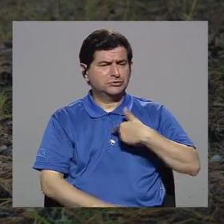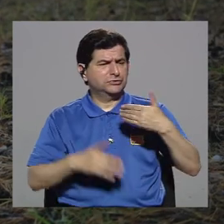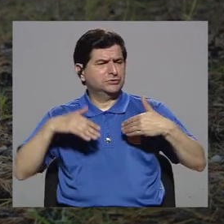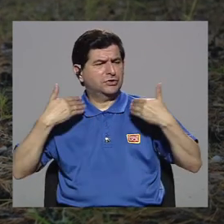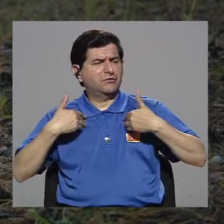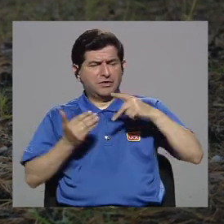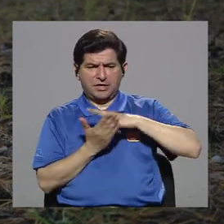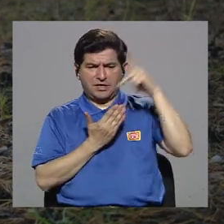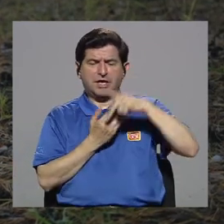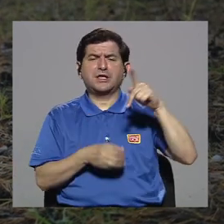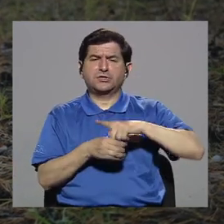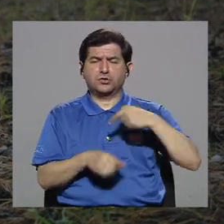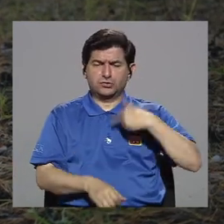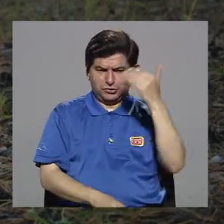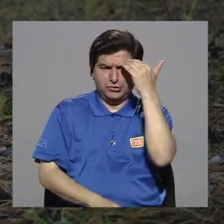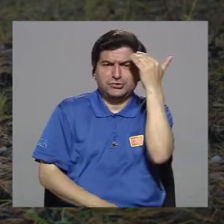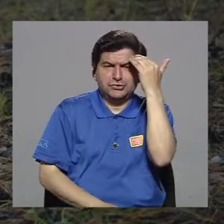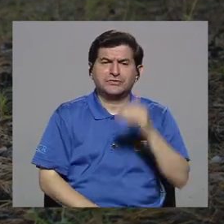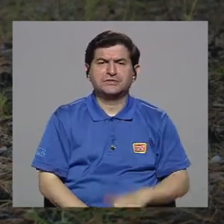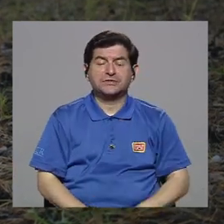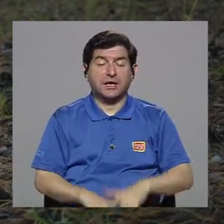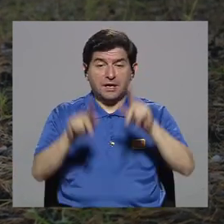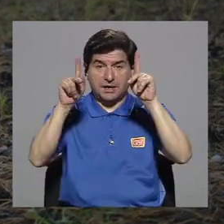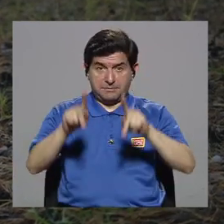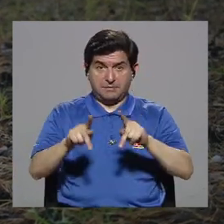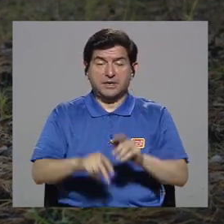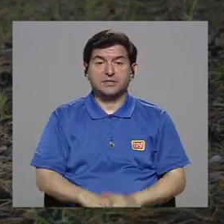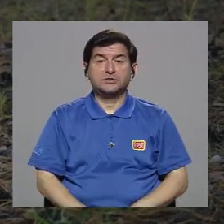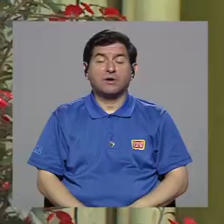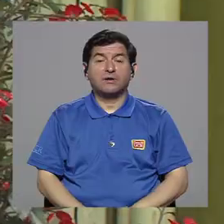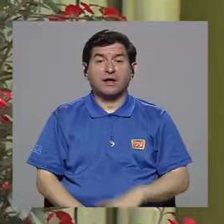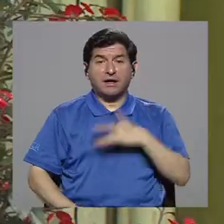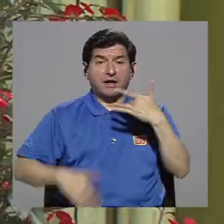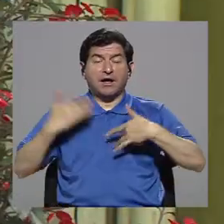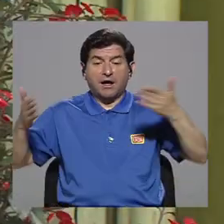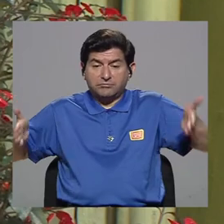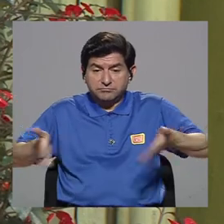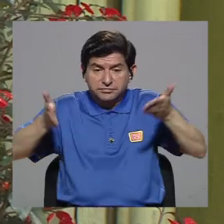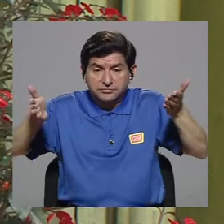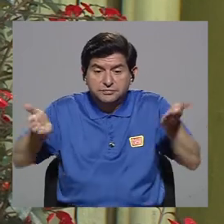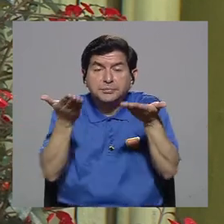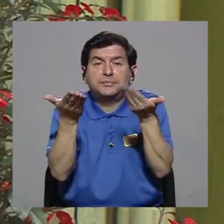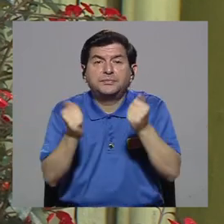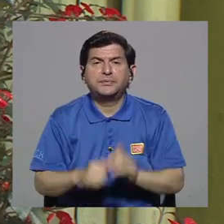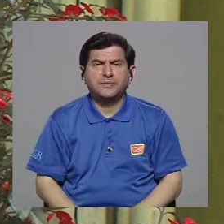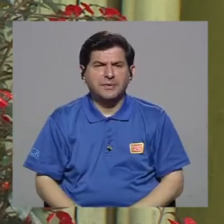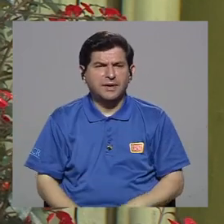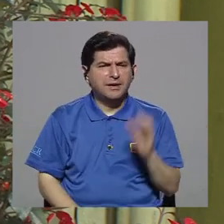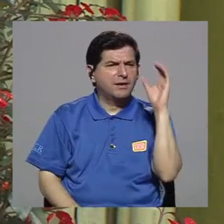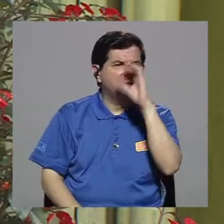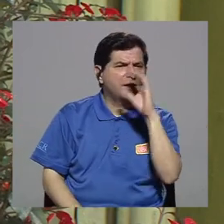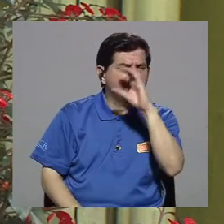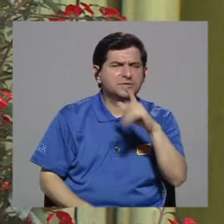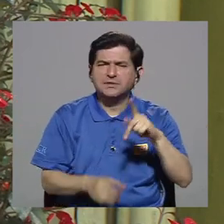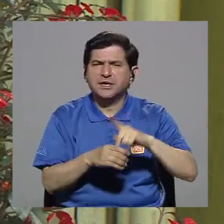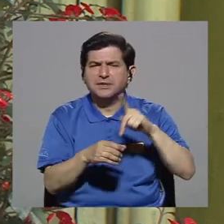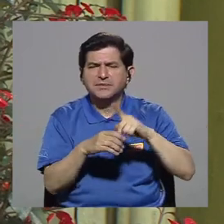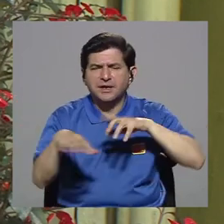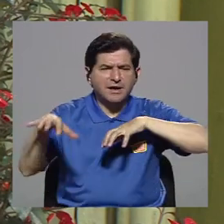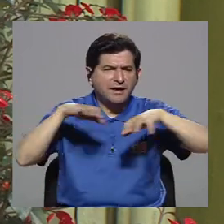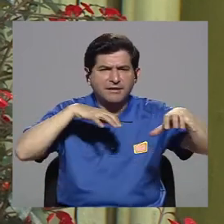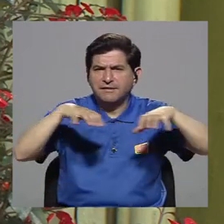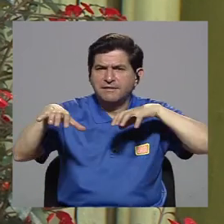estoy muy contento de estar en este programa porque yo sé que va a haber gente que se va a motivar y que va a buscar cómo